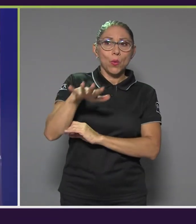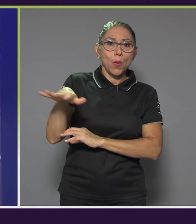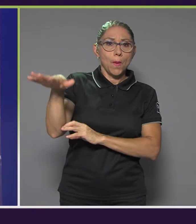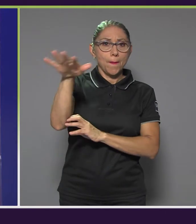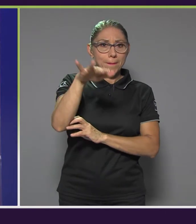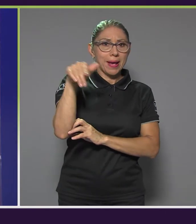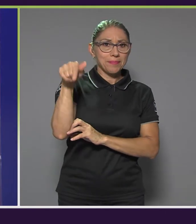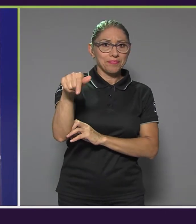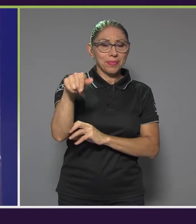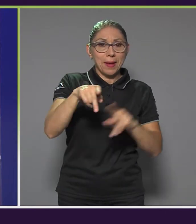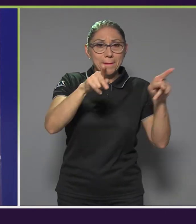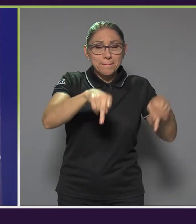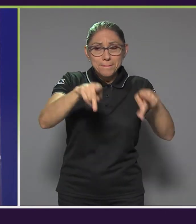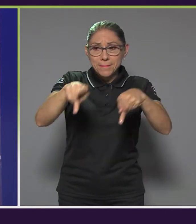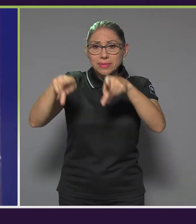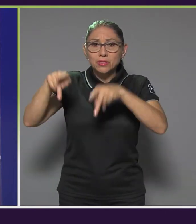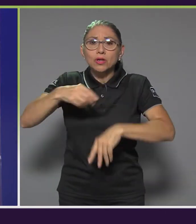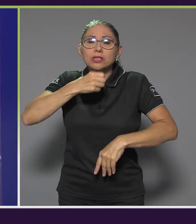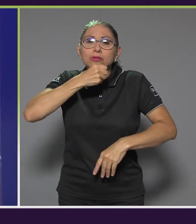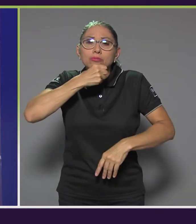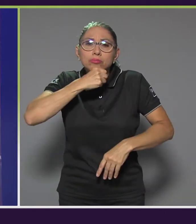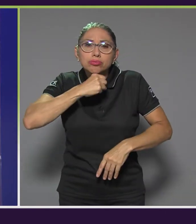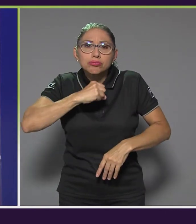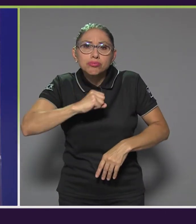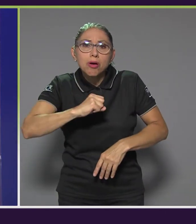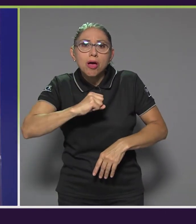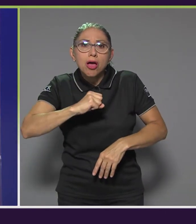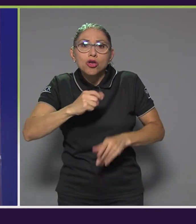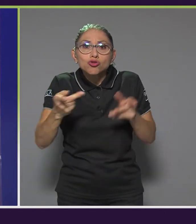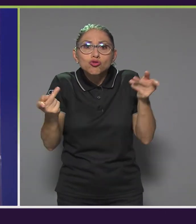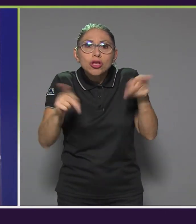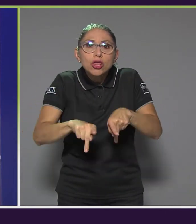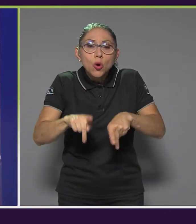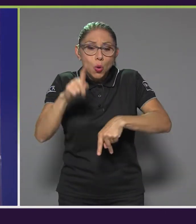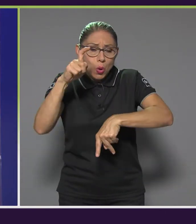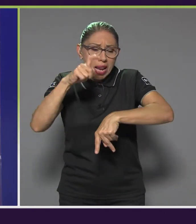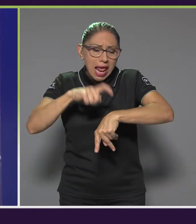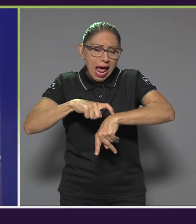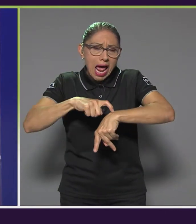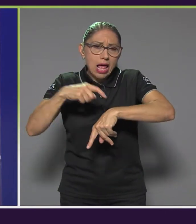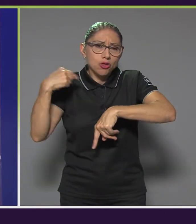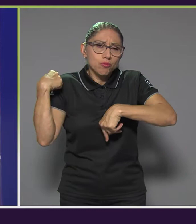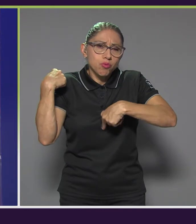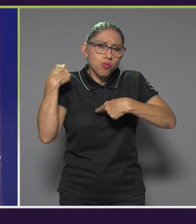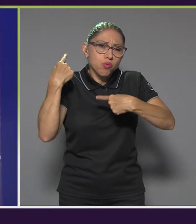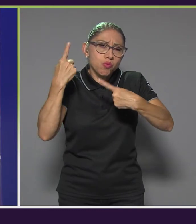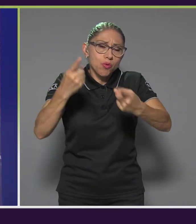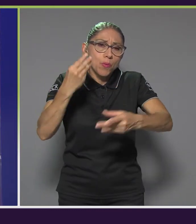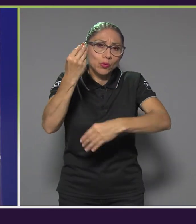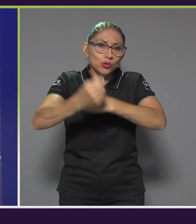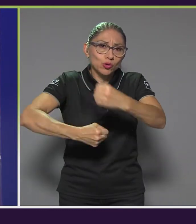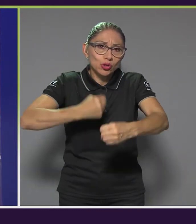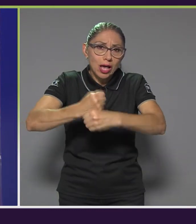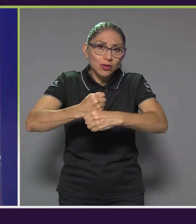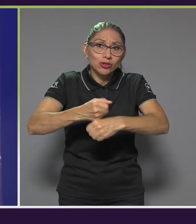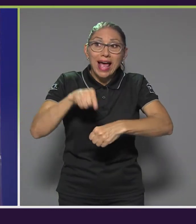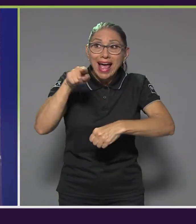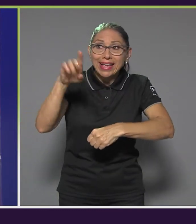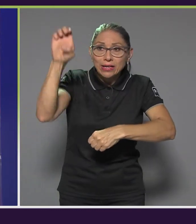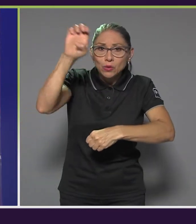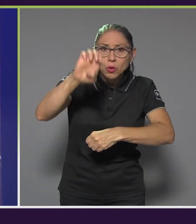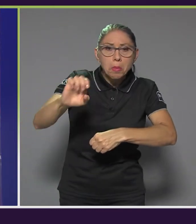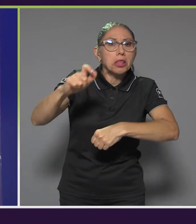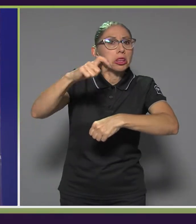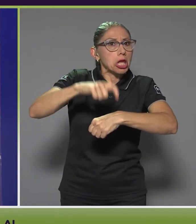envejecimiento poblacional se dio en un lapso muy largo de tiempo, de muchos años, entonces les dio tiempo de prepararse,